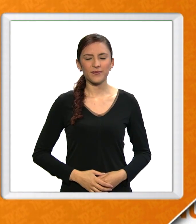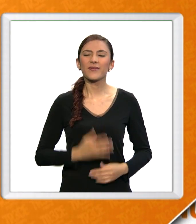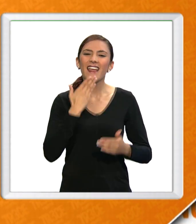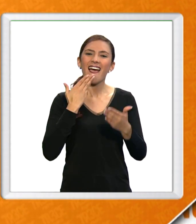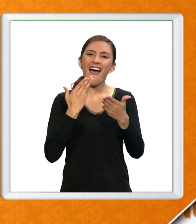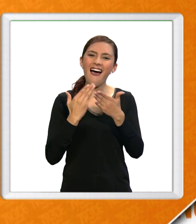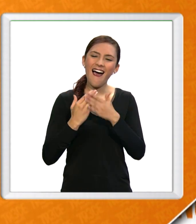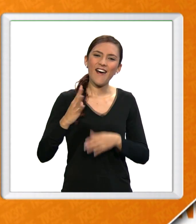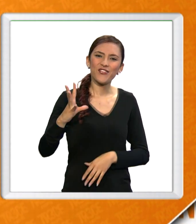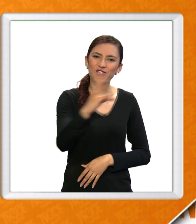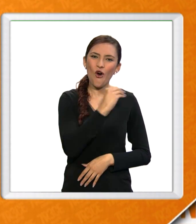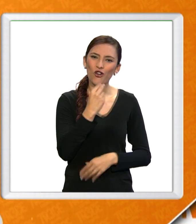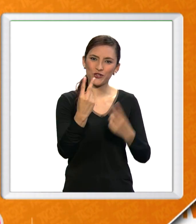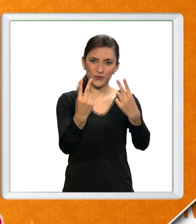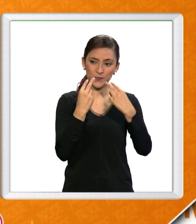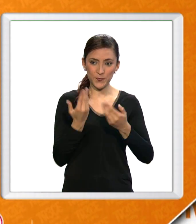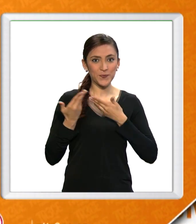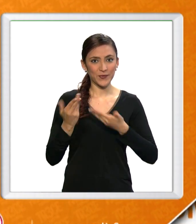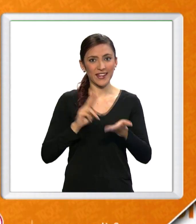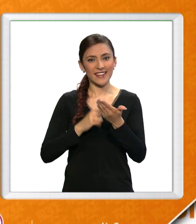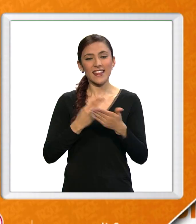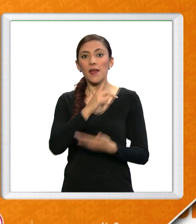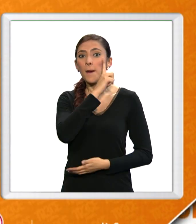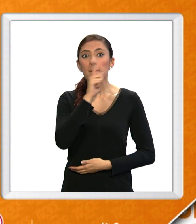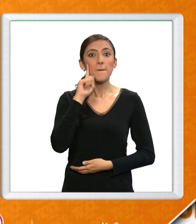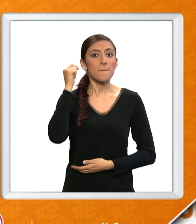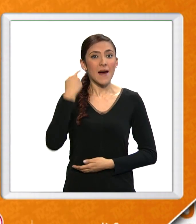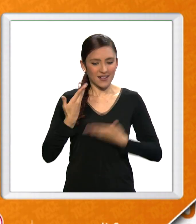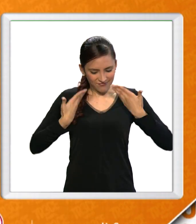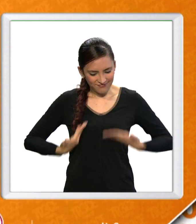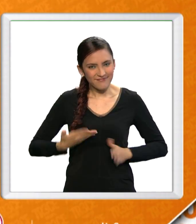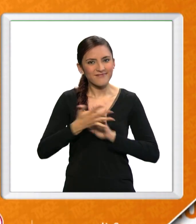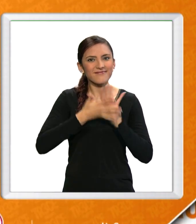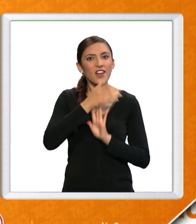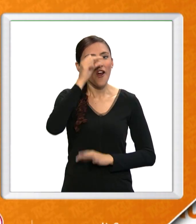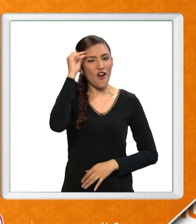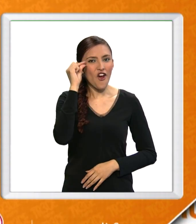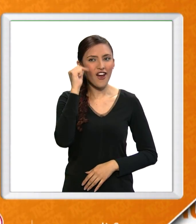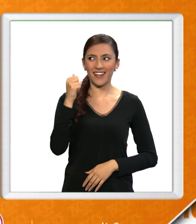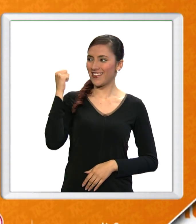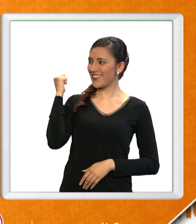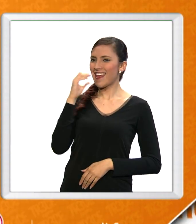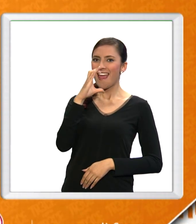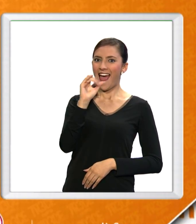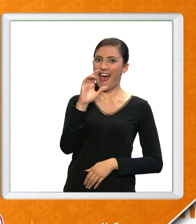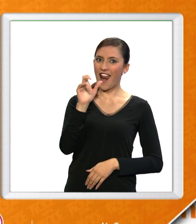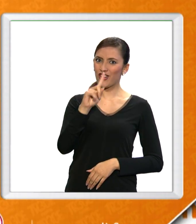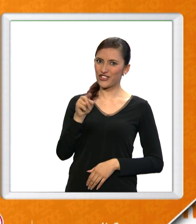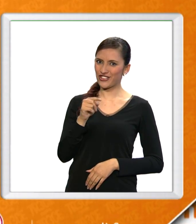Gracias a todos por estar con nosotros, ella es Mayra, yo soy López, él es Carlitos